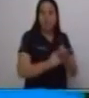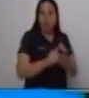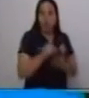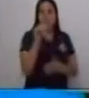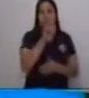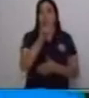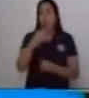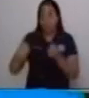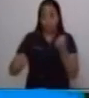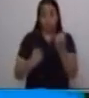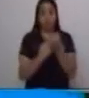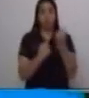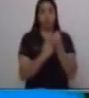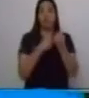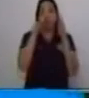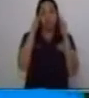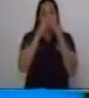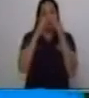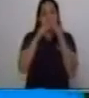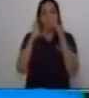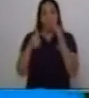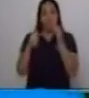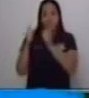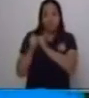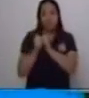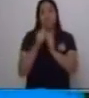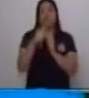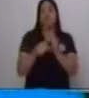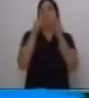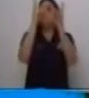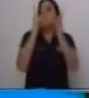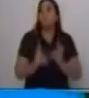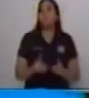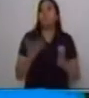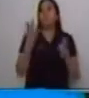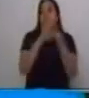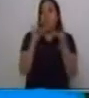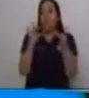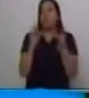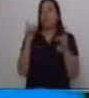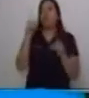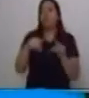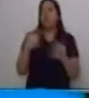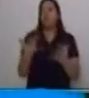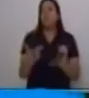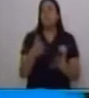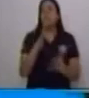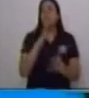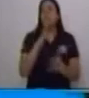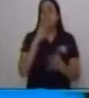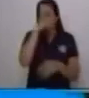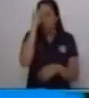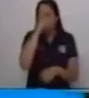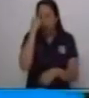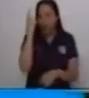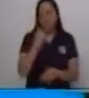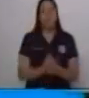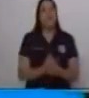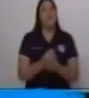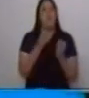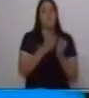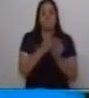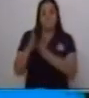apoyando al chico con alguna discapacidad puede comentarle o contarle lo que estamos trabajando y expresarse. Las bimembres.